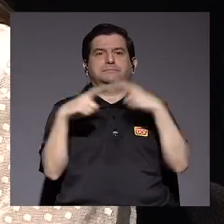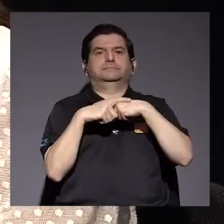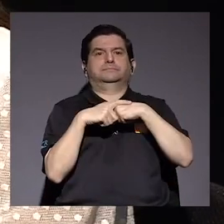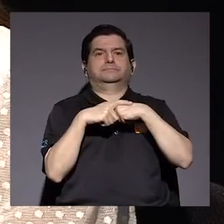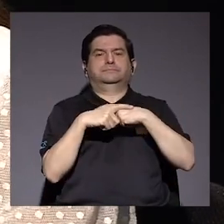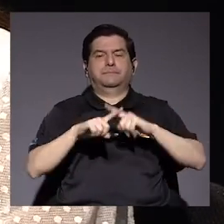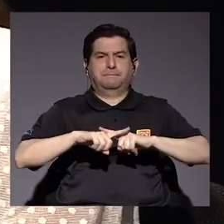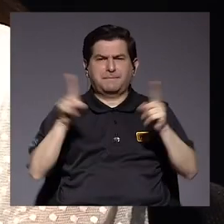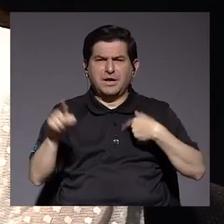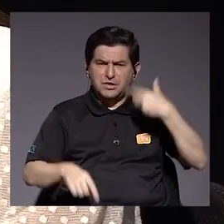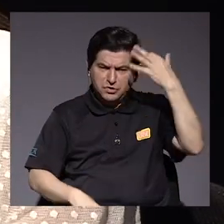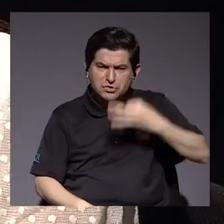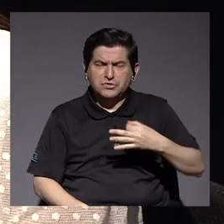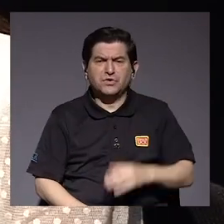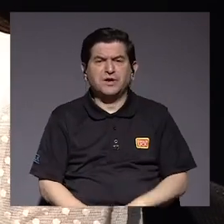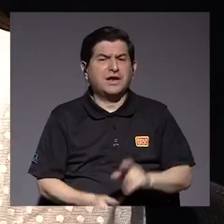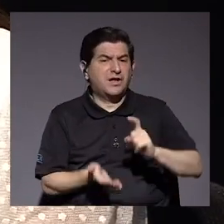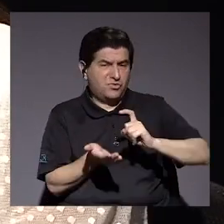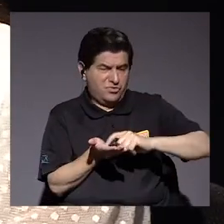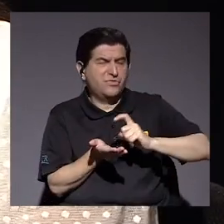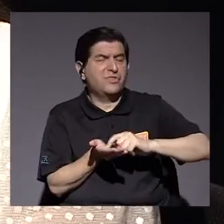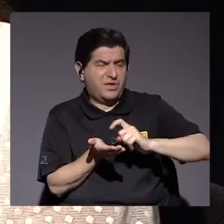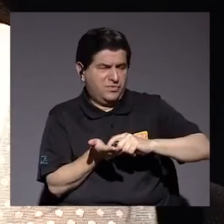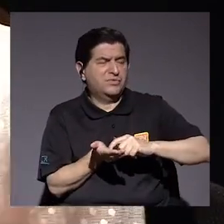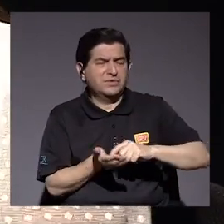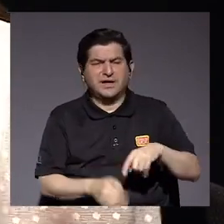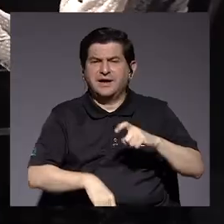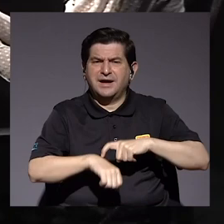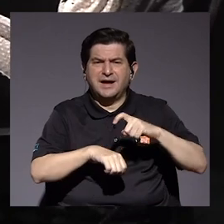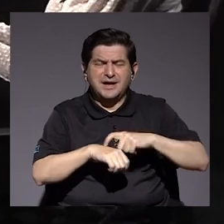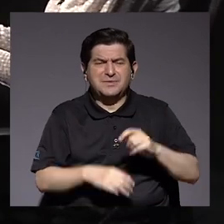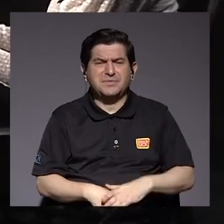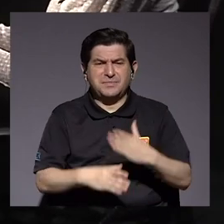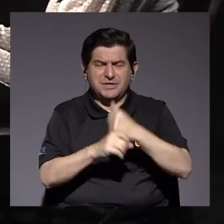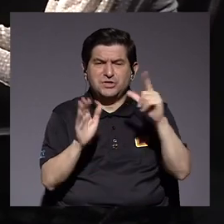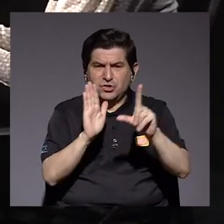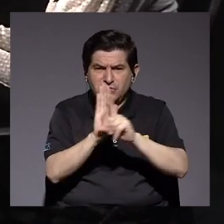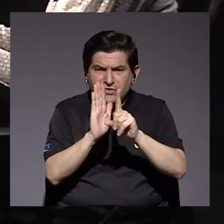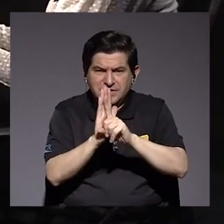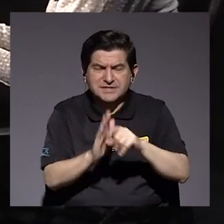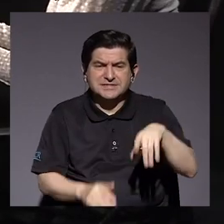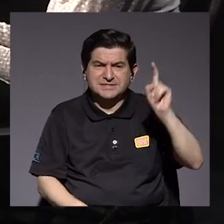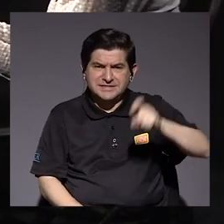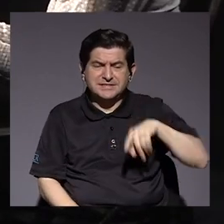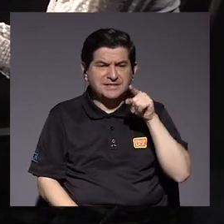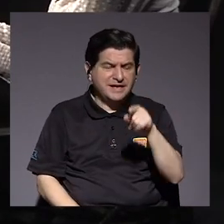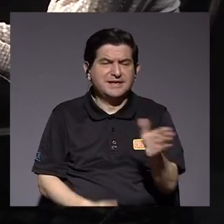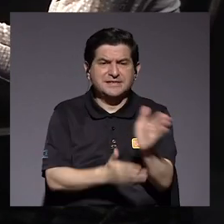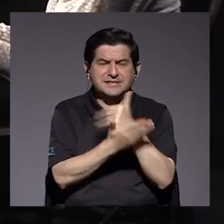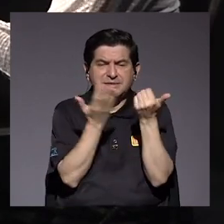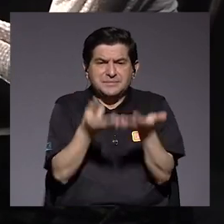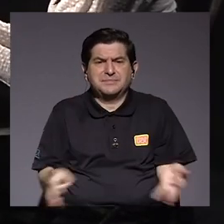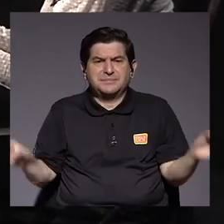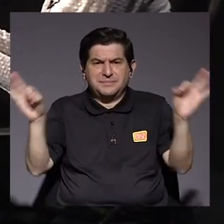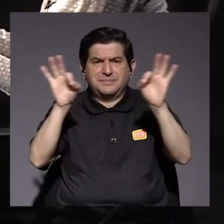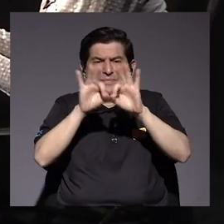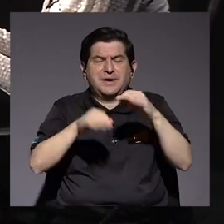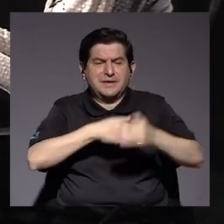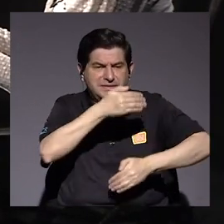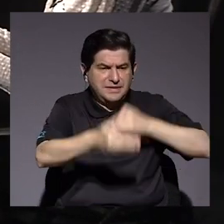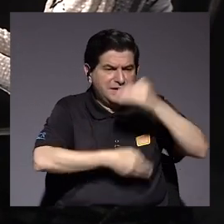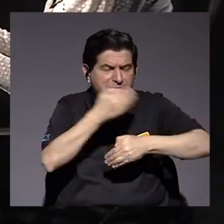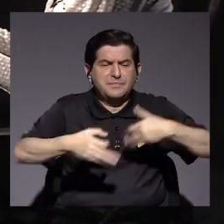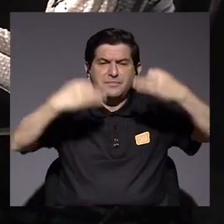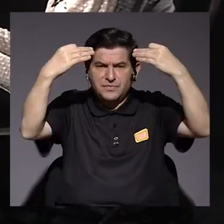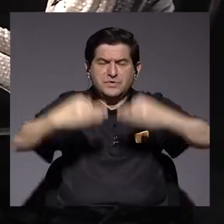Pero me parece que es una deuda que tenemos porque a la hora de legislar necesitamos también esa parte importante dentro del proceso de toma de